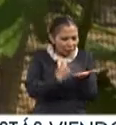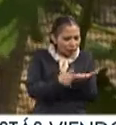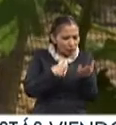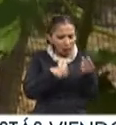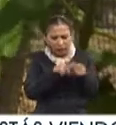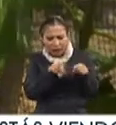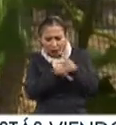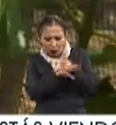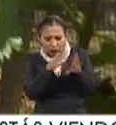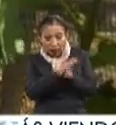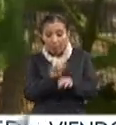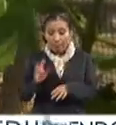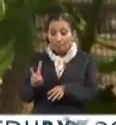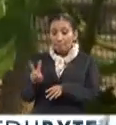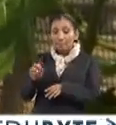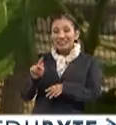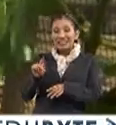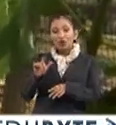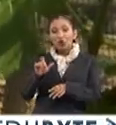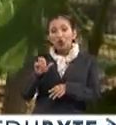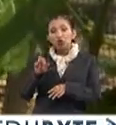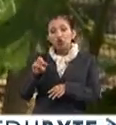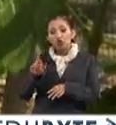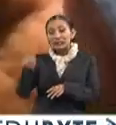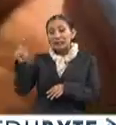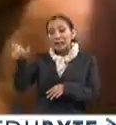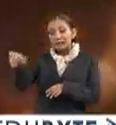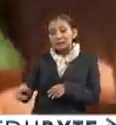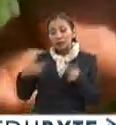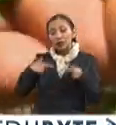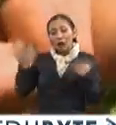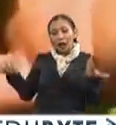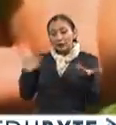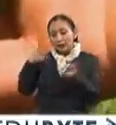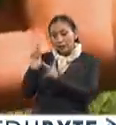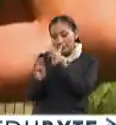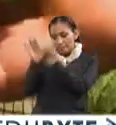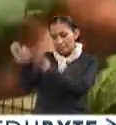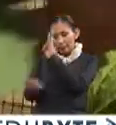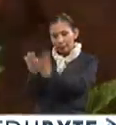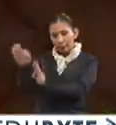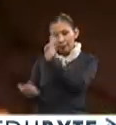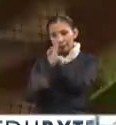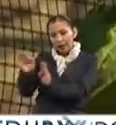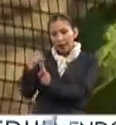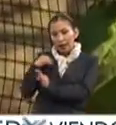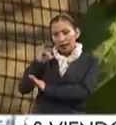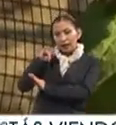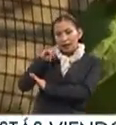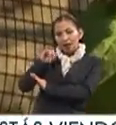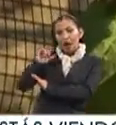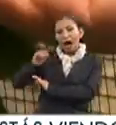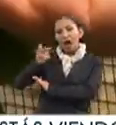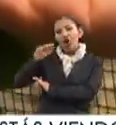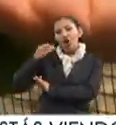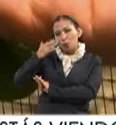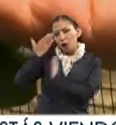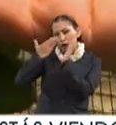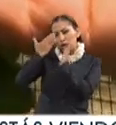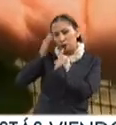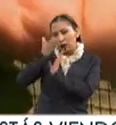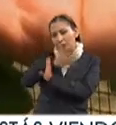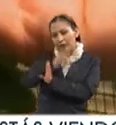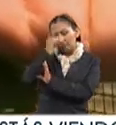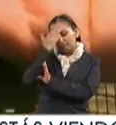del suelo. El viticultor es la persona que se ocupa de la viticultura, normalmente es un ingeniero agrónomo el cual